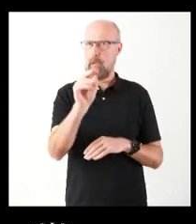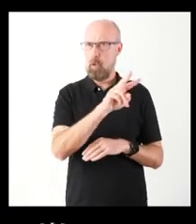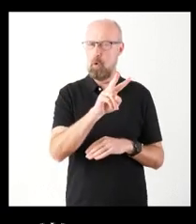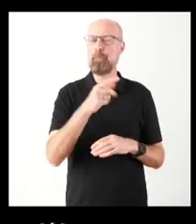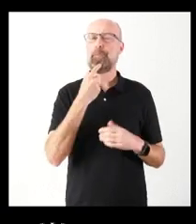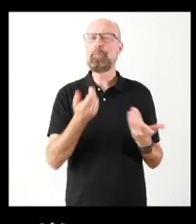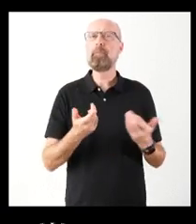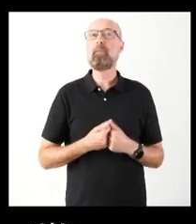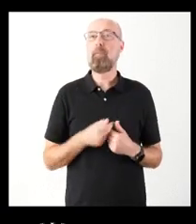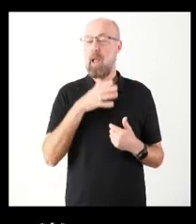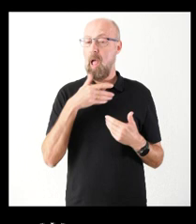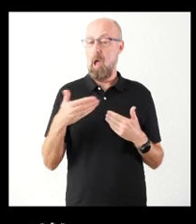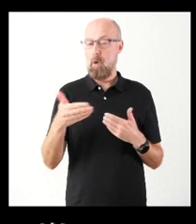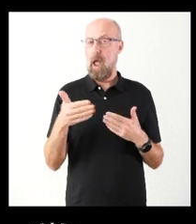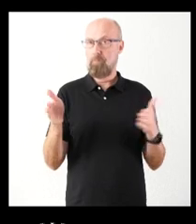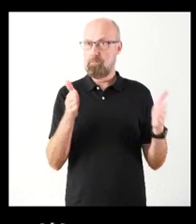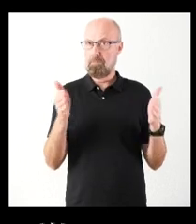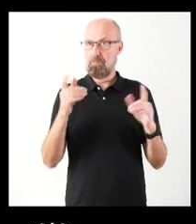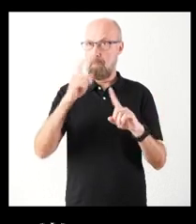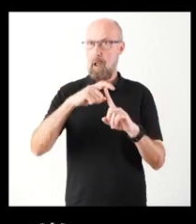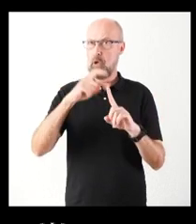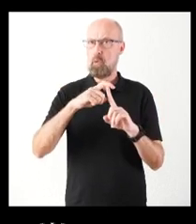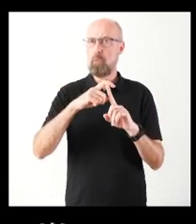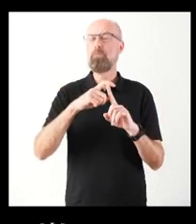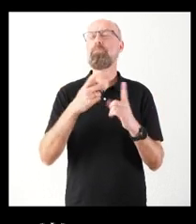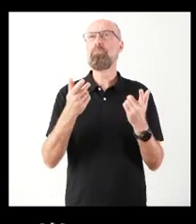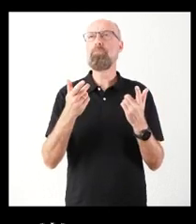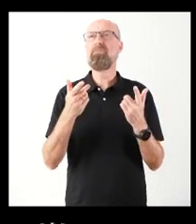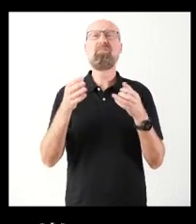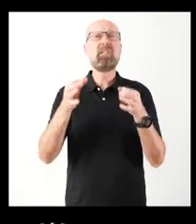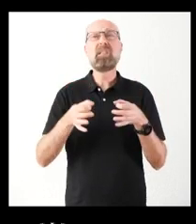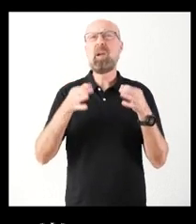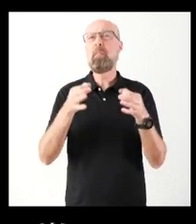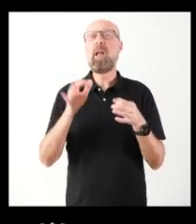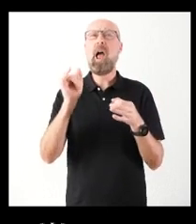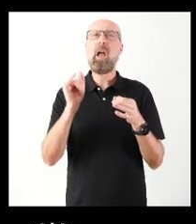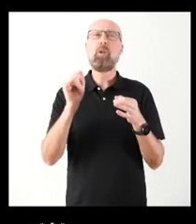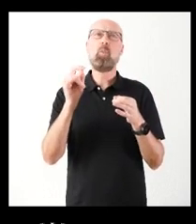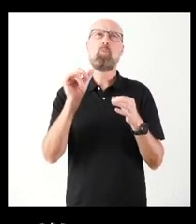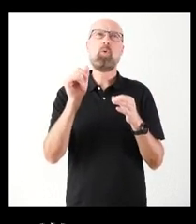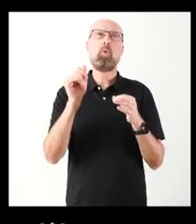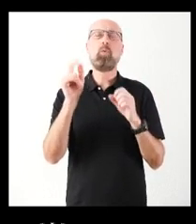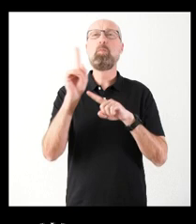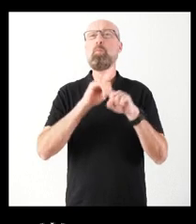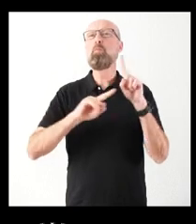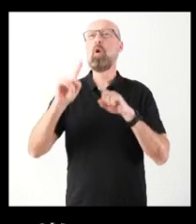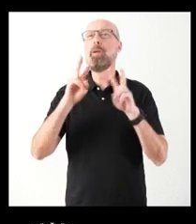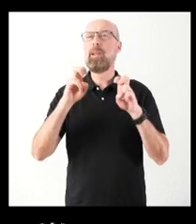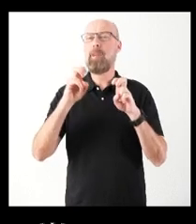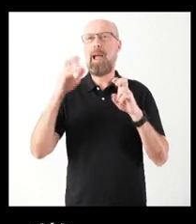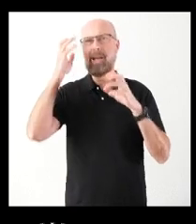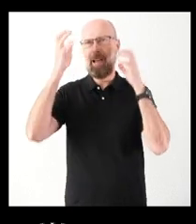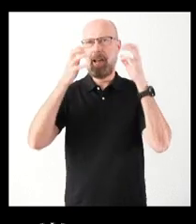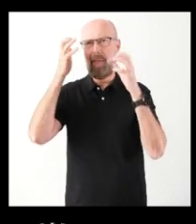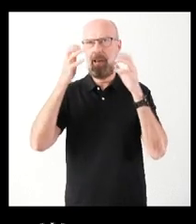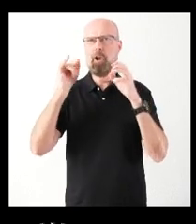En esta época, en mayo, suele ocurrir un conflicto de carácter ganadero, pero también de carácter territorial en el